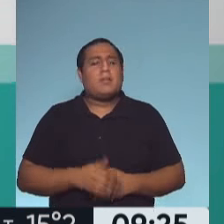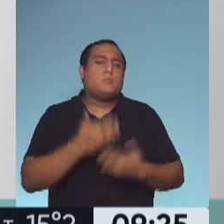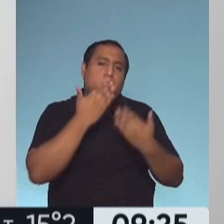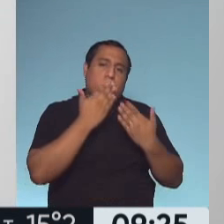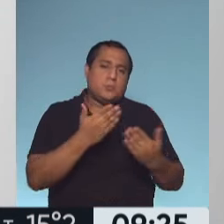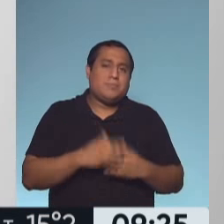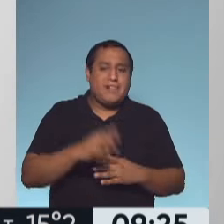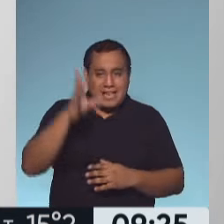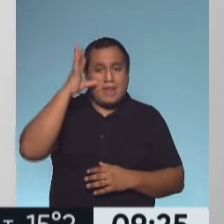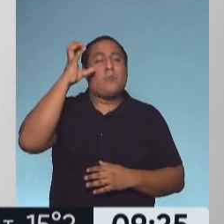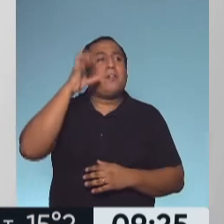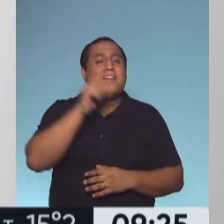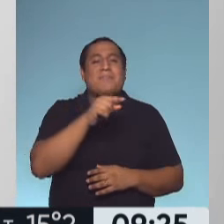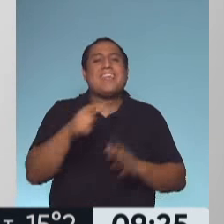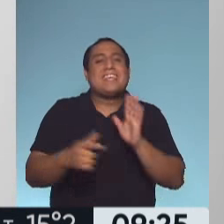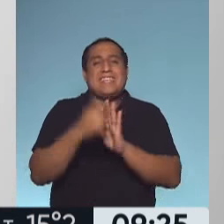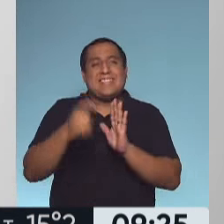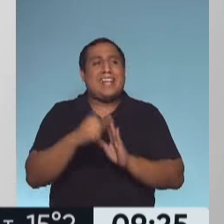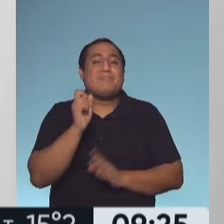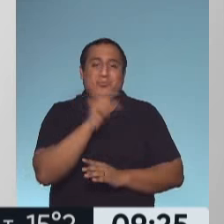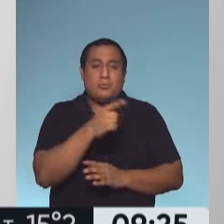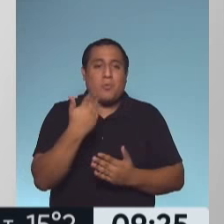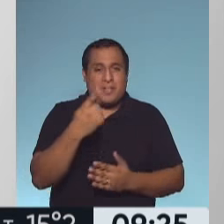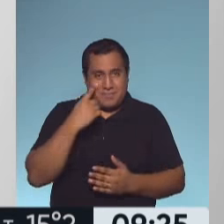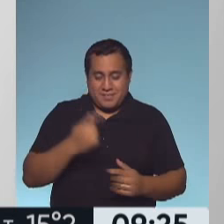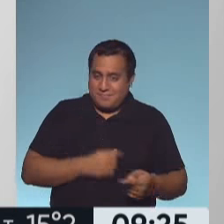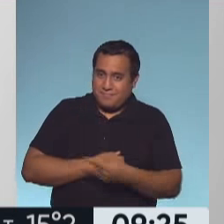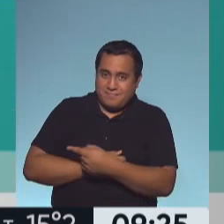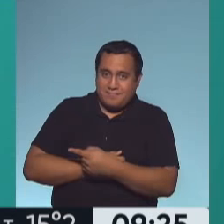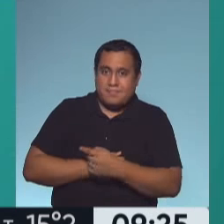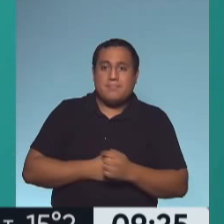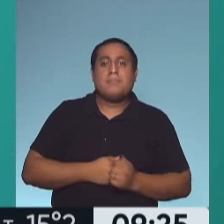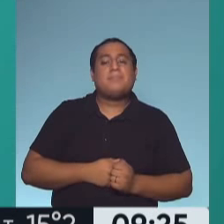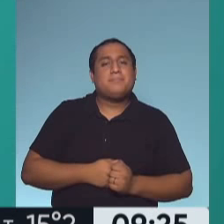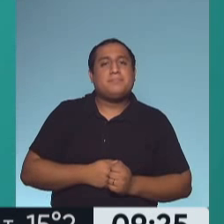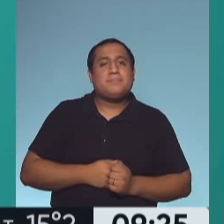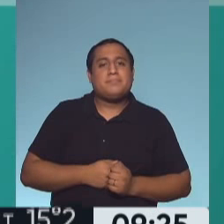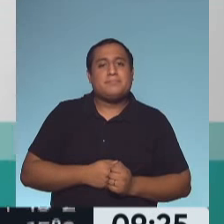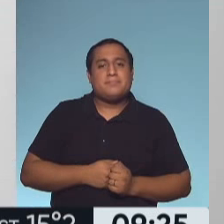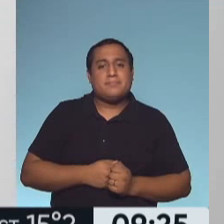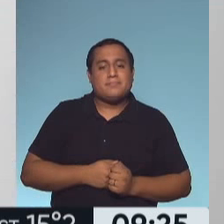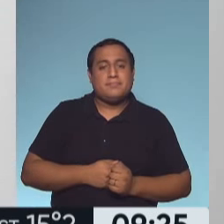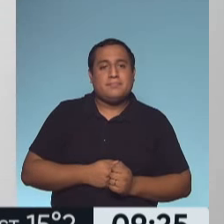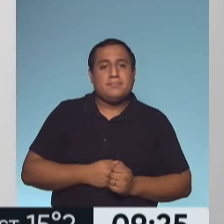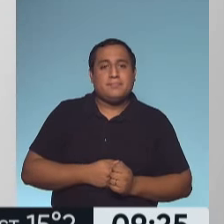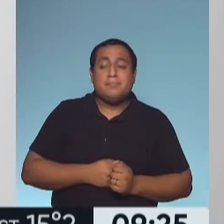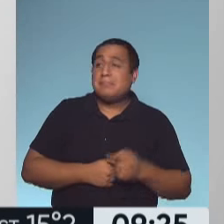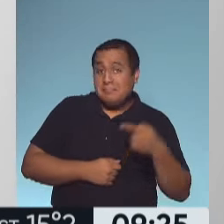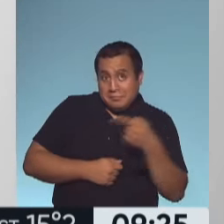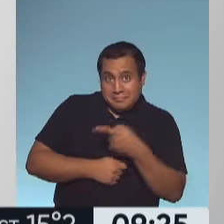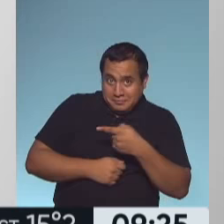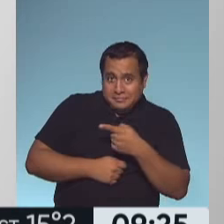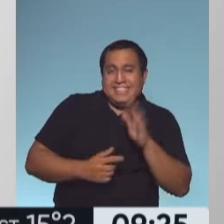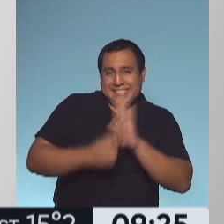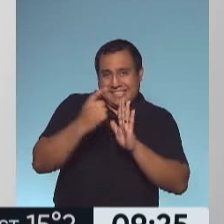grande. Les recordamos que pueden seguirla en redes, lic, L-I-C, punto, Natalia Maígua, con H. La pueden seguir ahí a